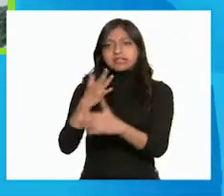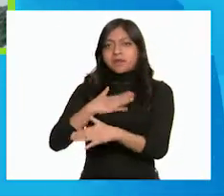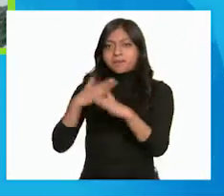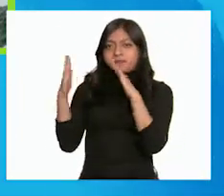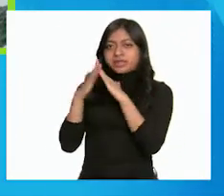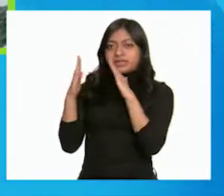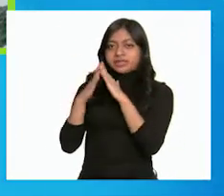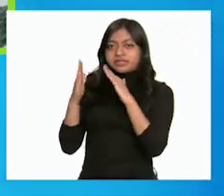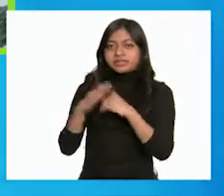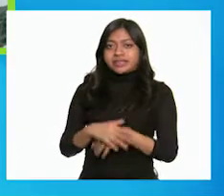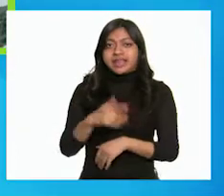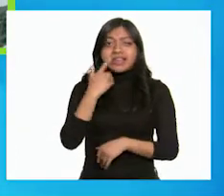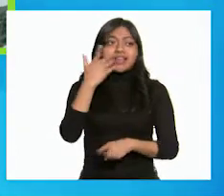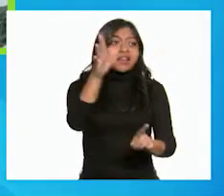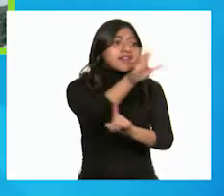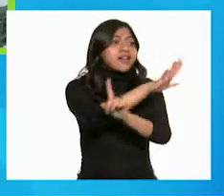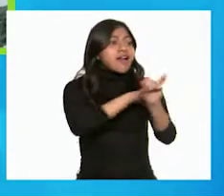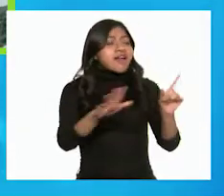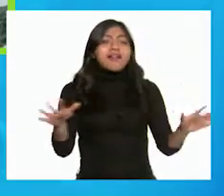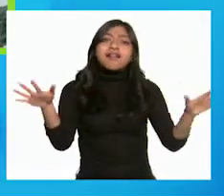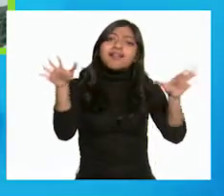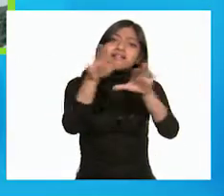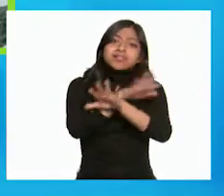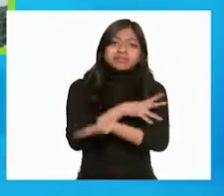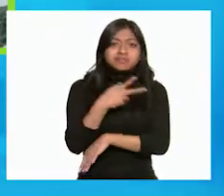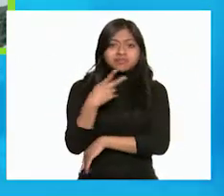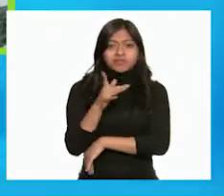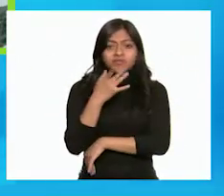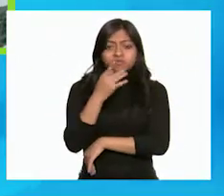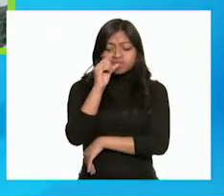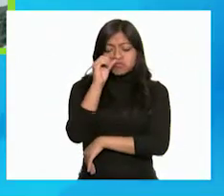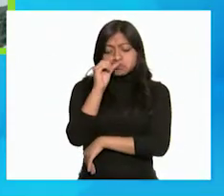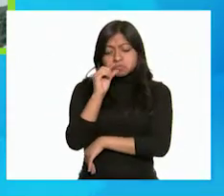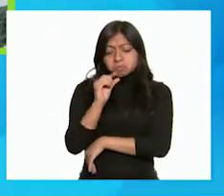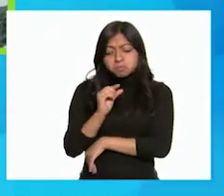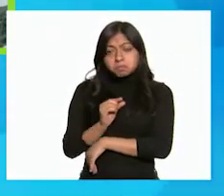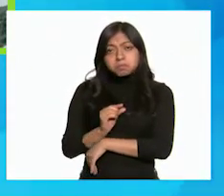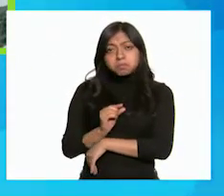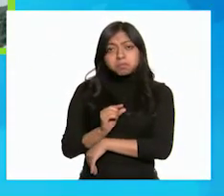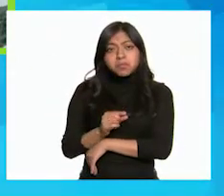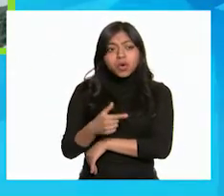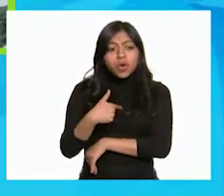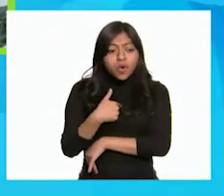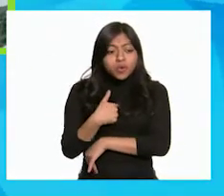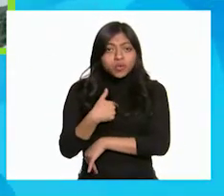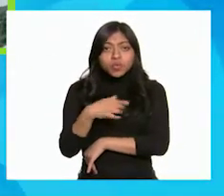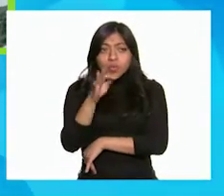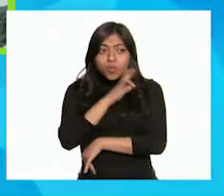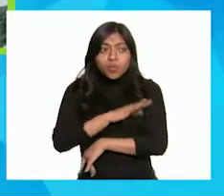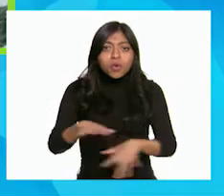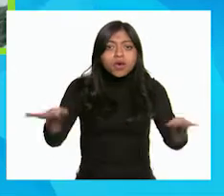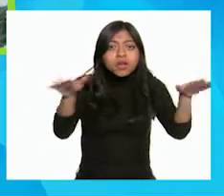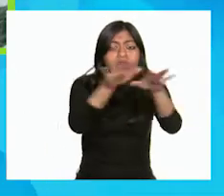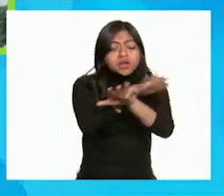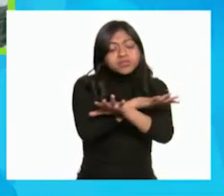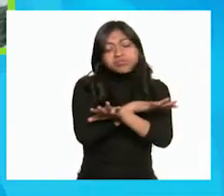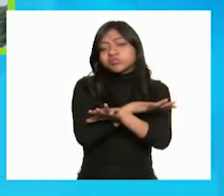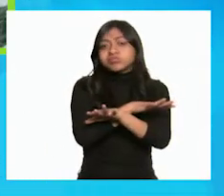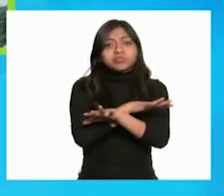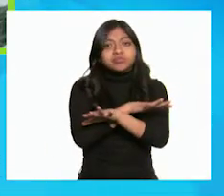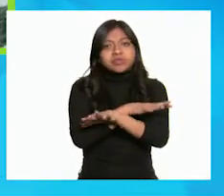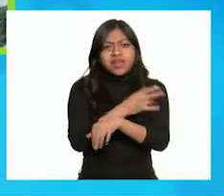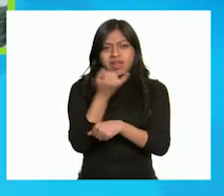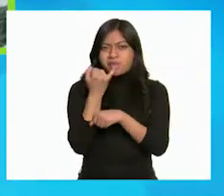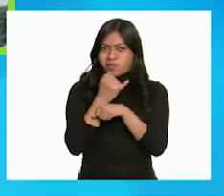Quería cambiar las cosas, pero se sentía tan pequeñita para hacerlo. Sería